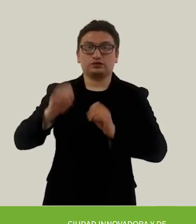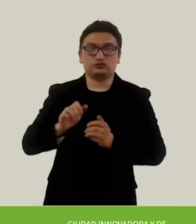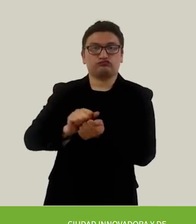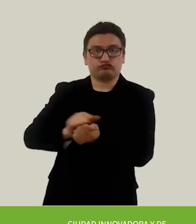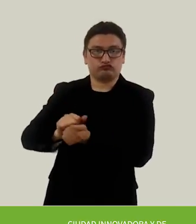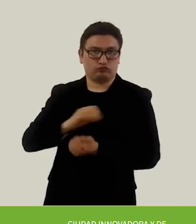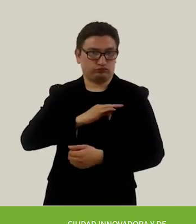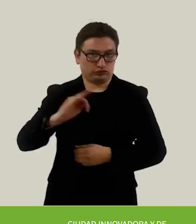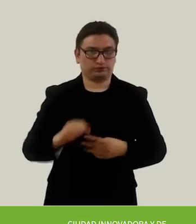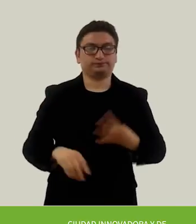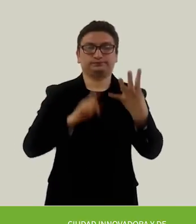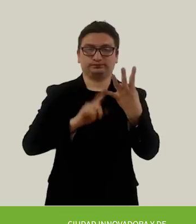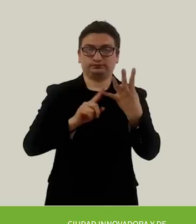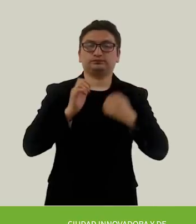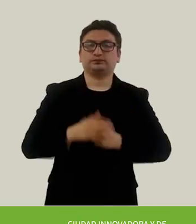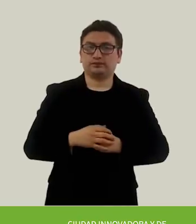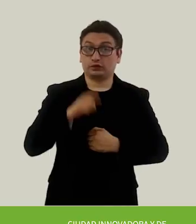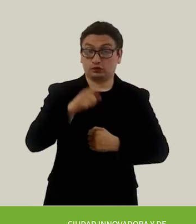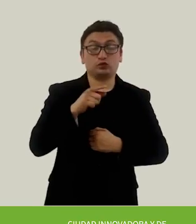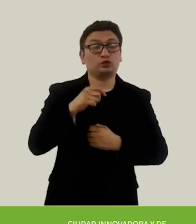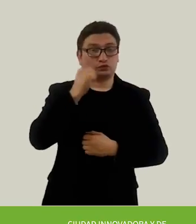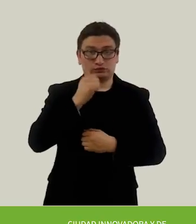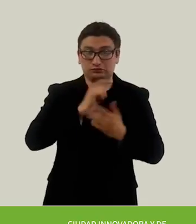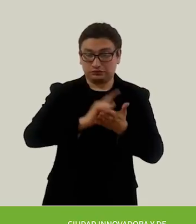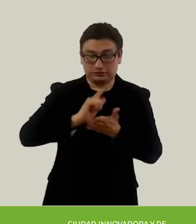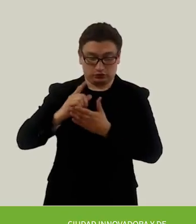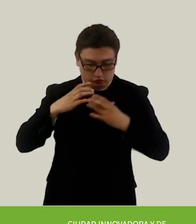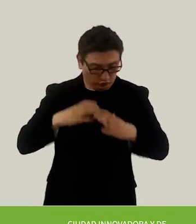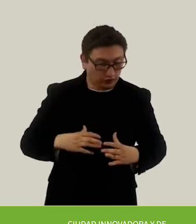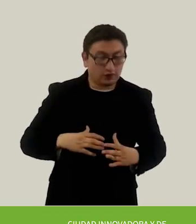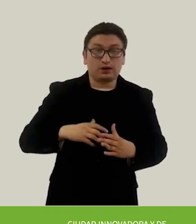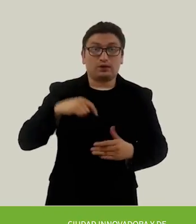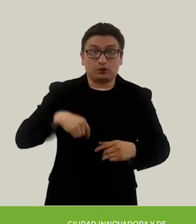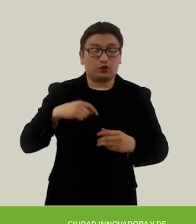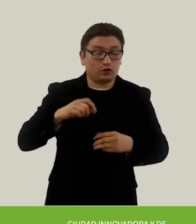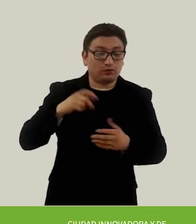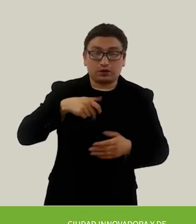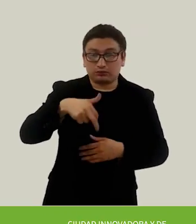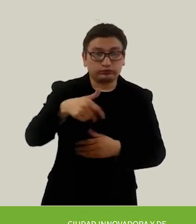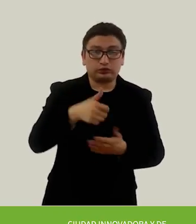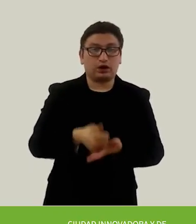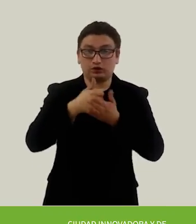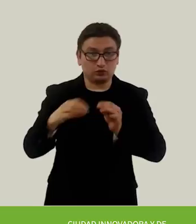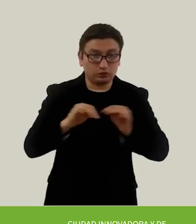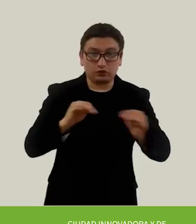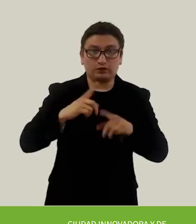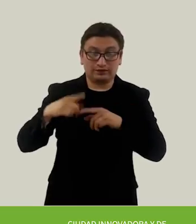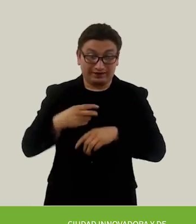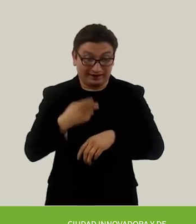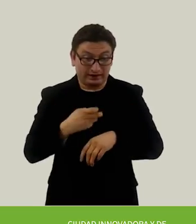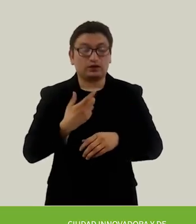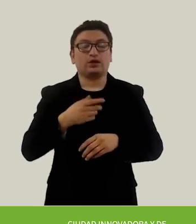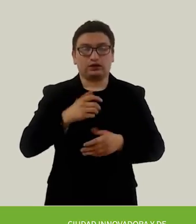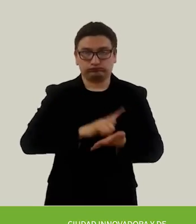lavar y o desinfectar. 4. Limpiar y lavar con más frecuencia la parte de tu cuerpo que sirva de apoyo para desplazarte,